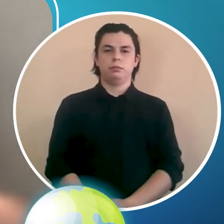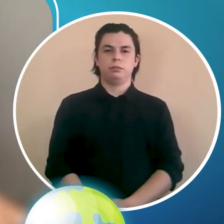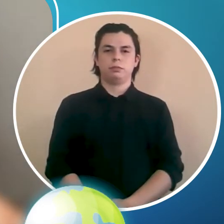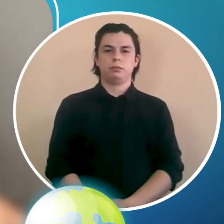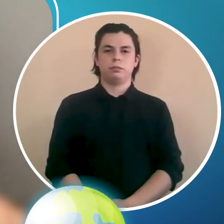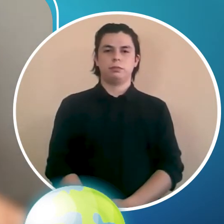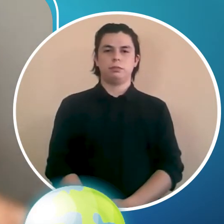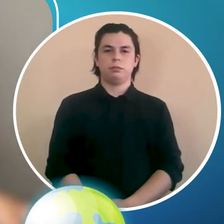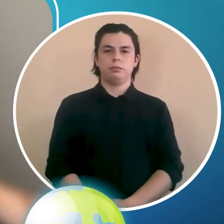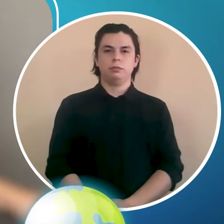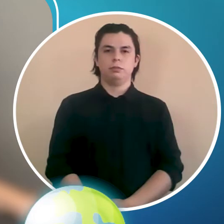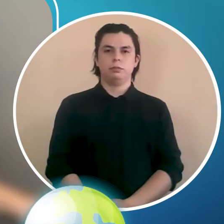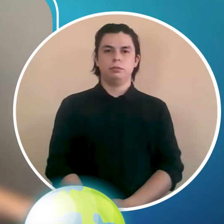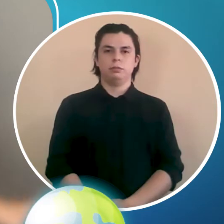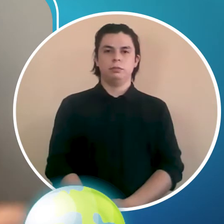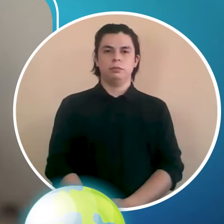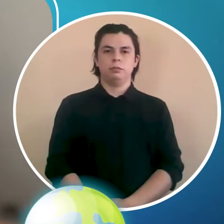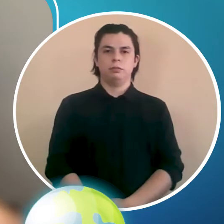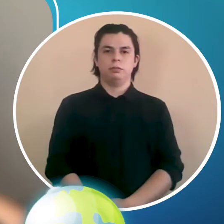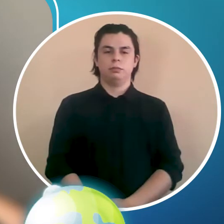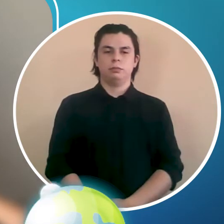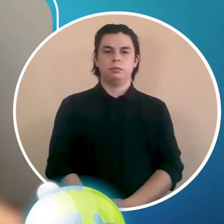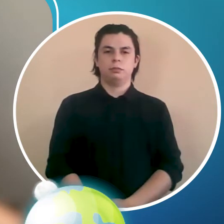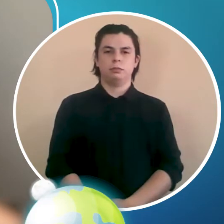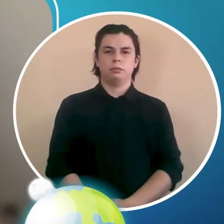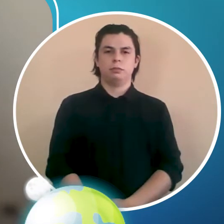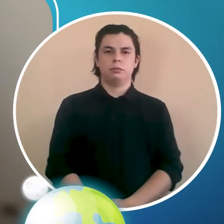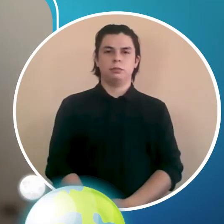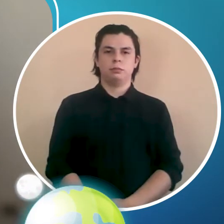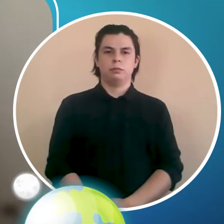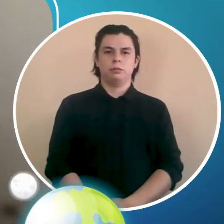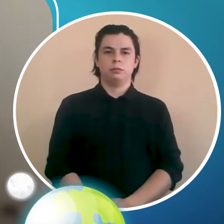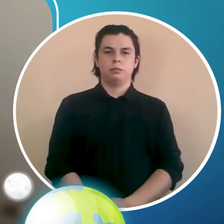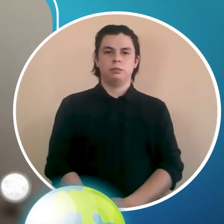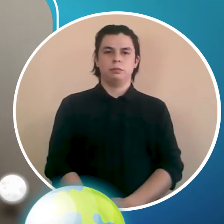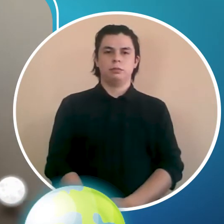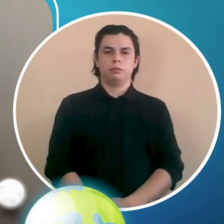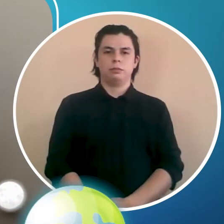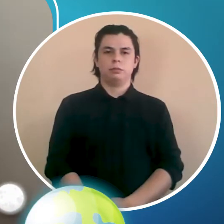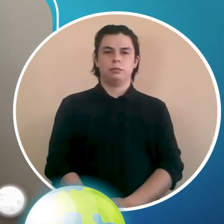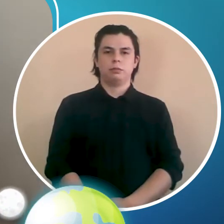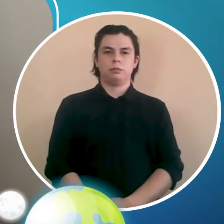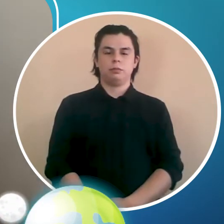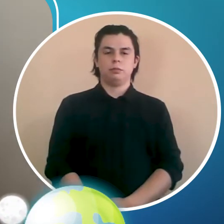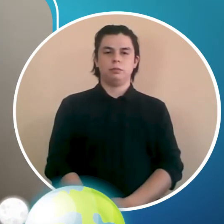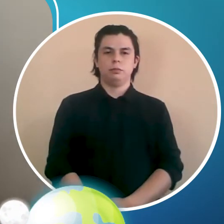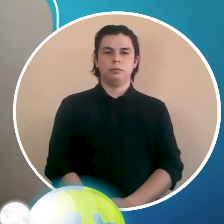Y vamos a ir riñendo todas nuestras hojas para nostronias.